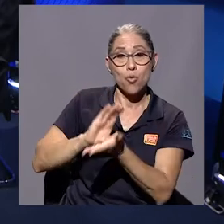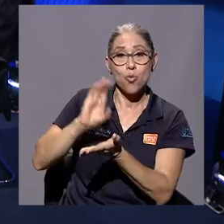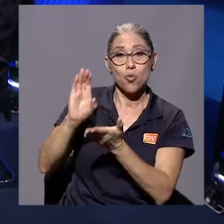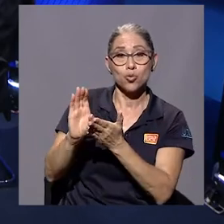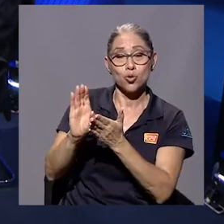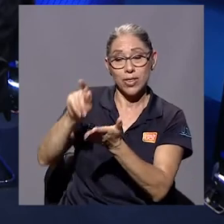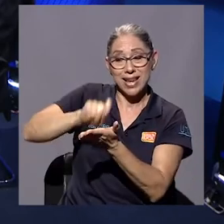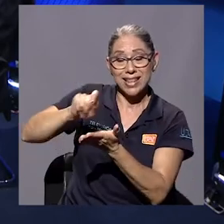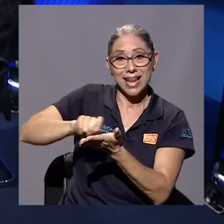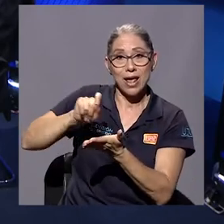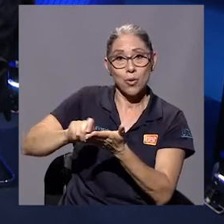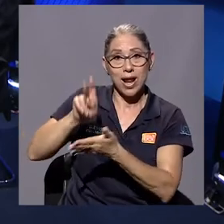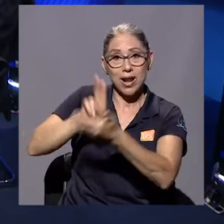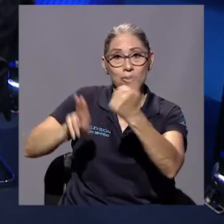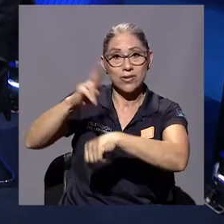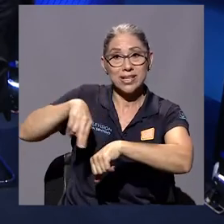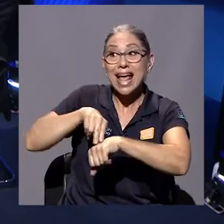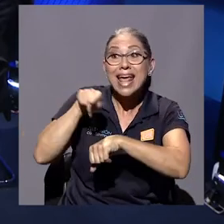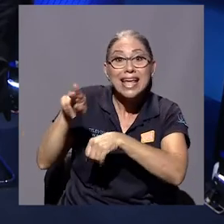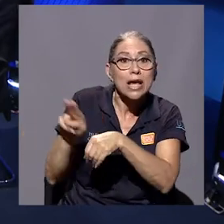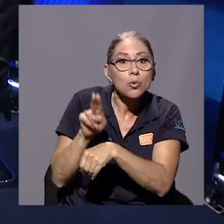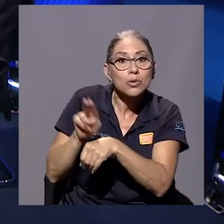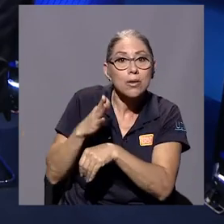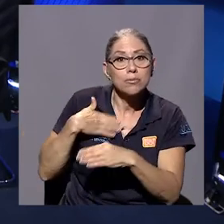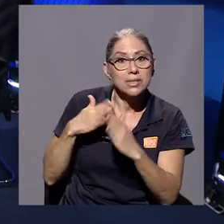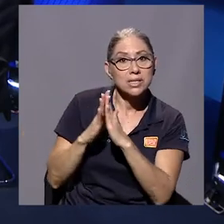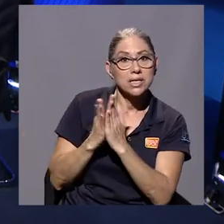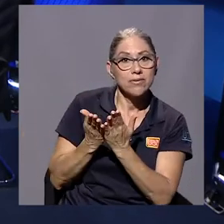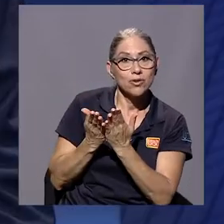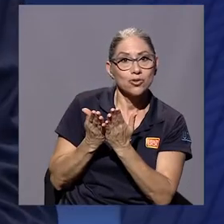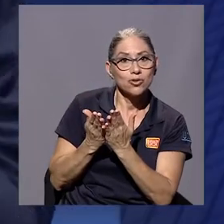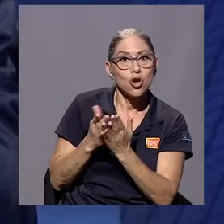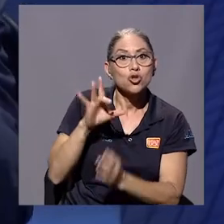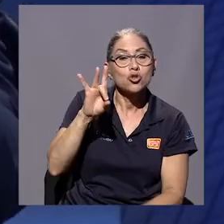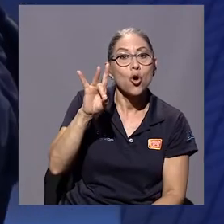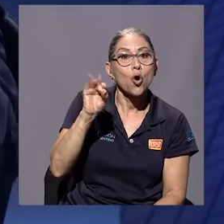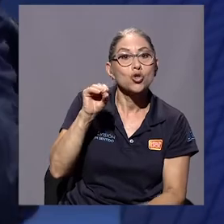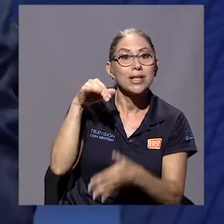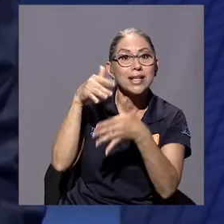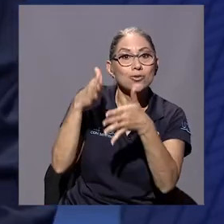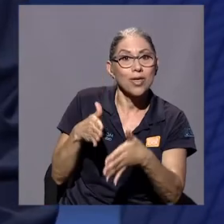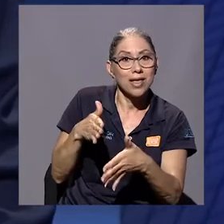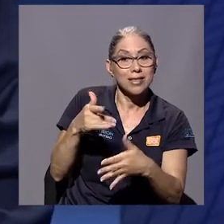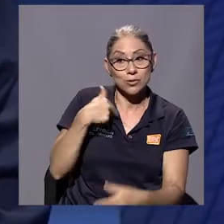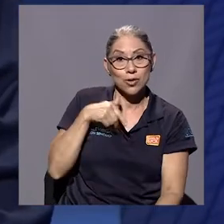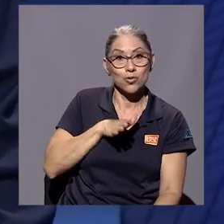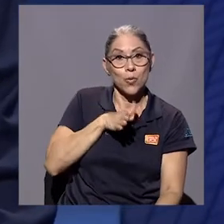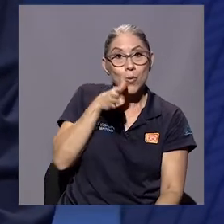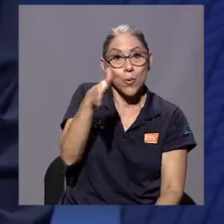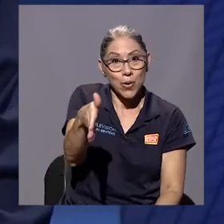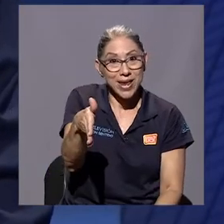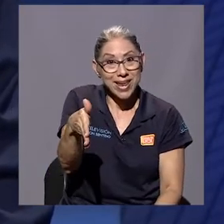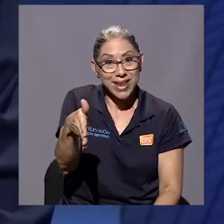ha usado mis textos y son 80 estudiantes cada vez que voy yo a reunirme con ellos.